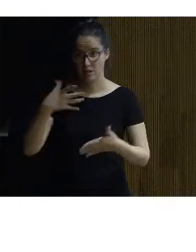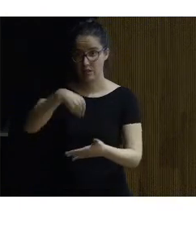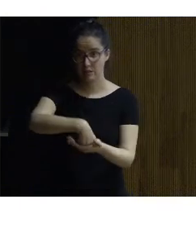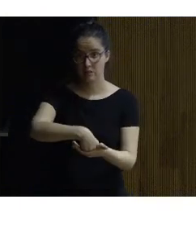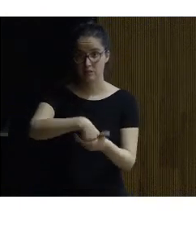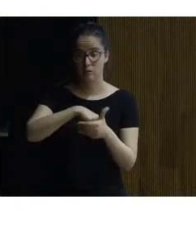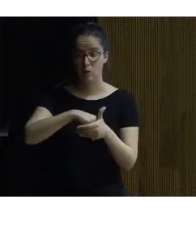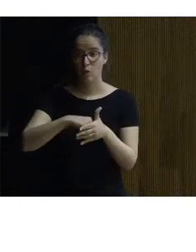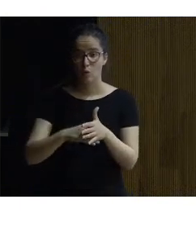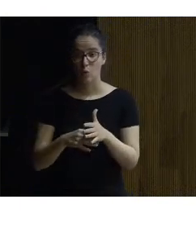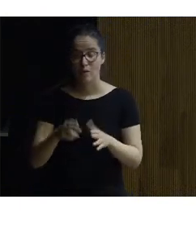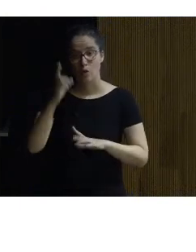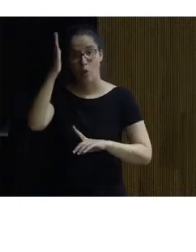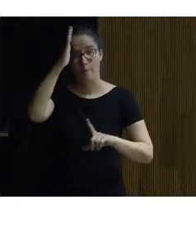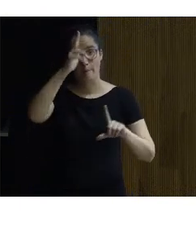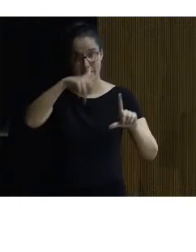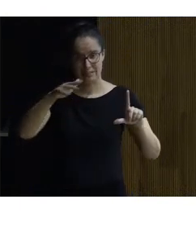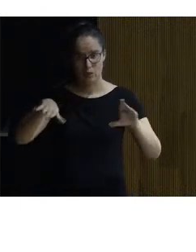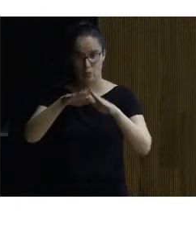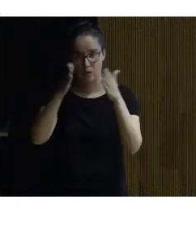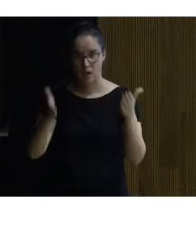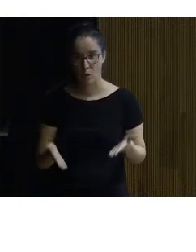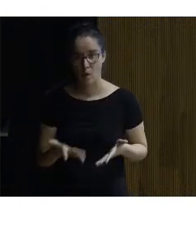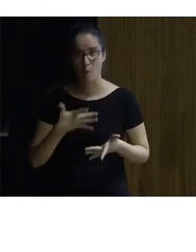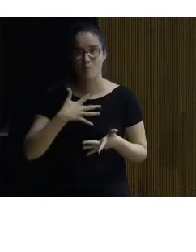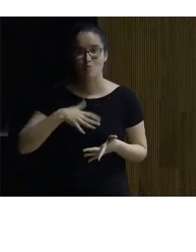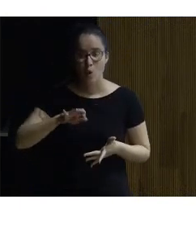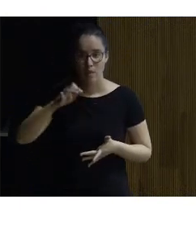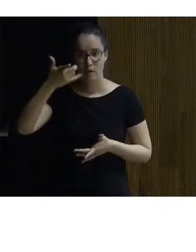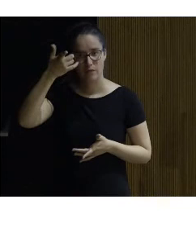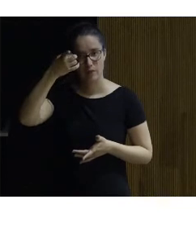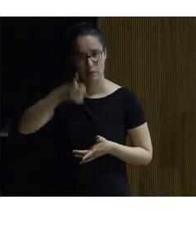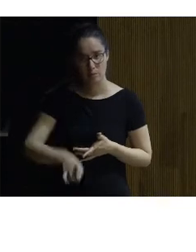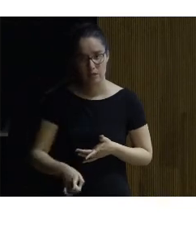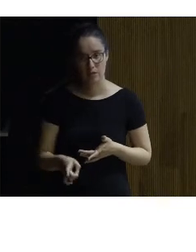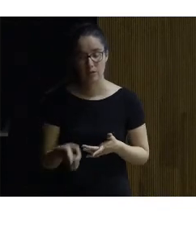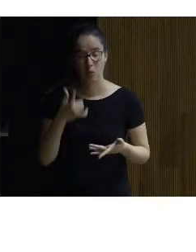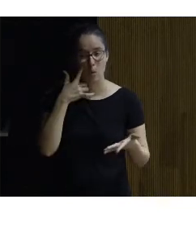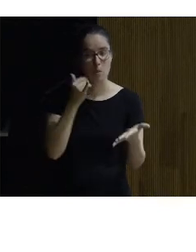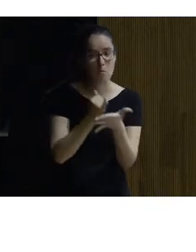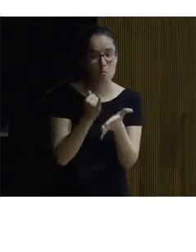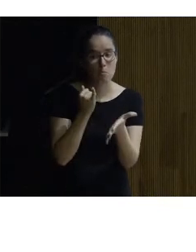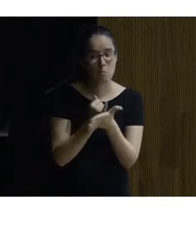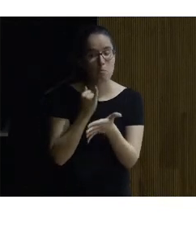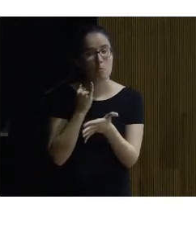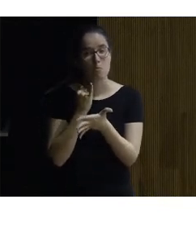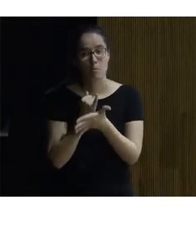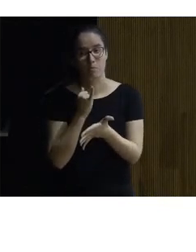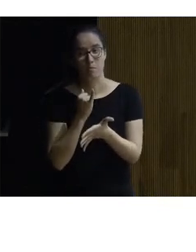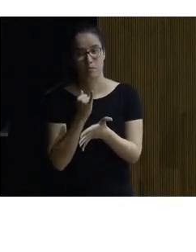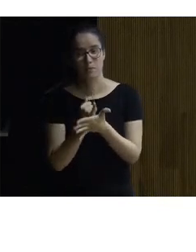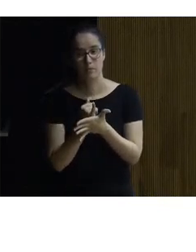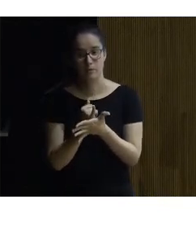cuando pintaron la cueva quizá también se podría experimentar ese